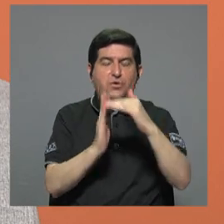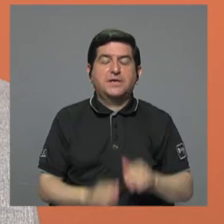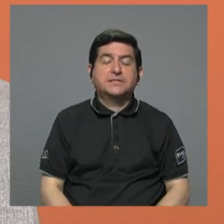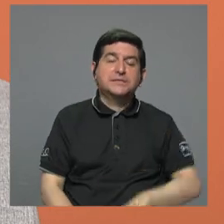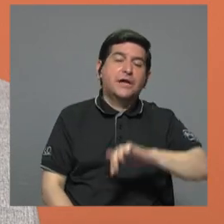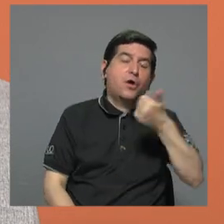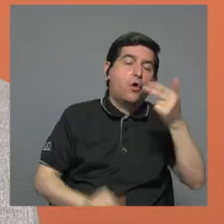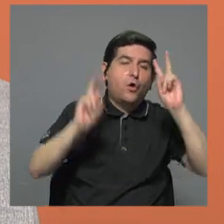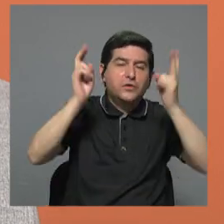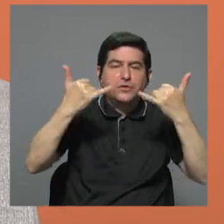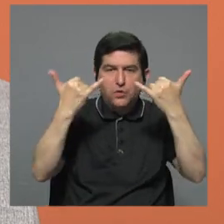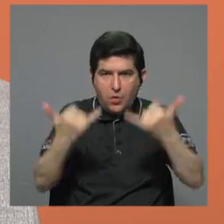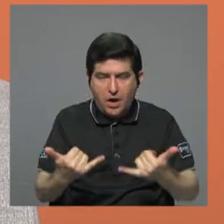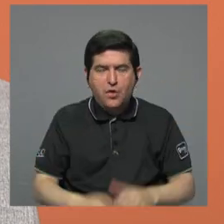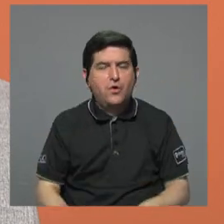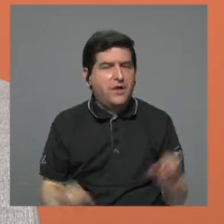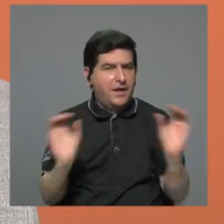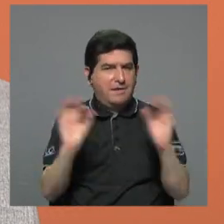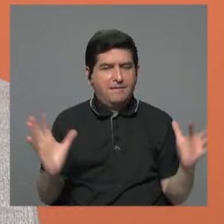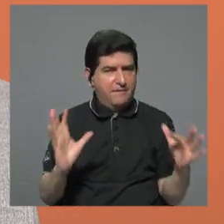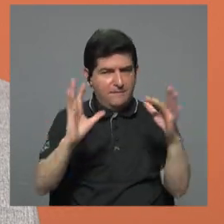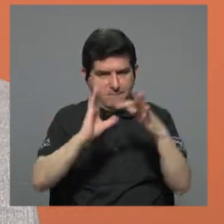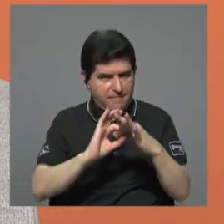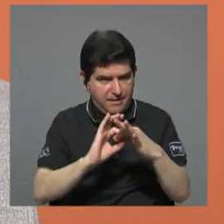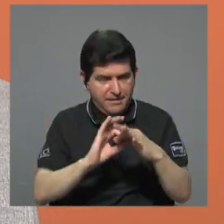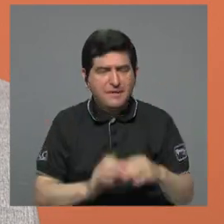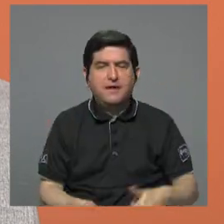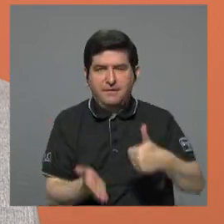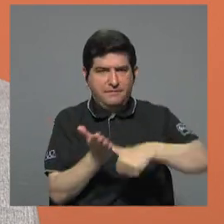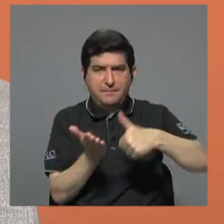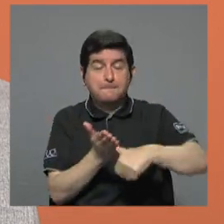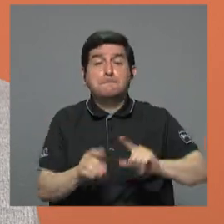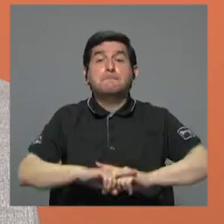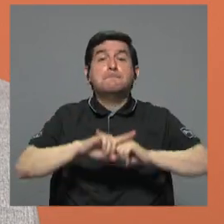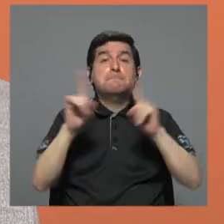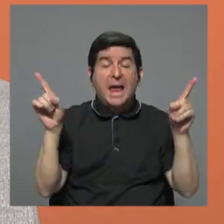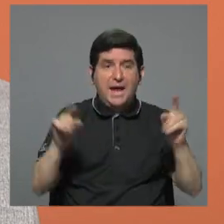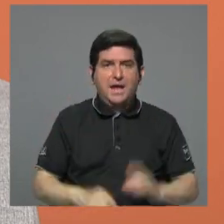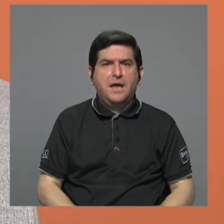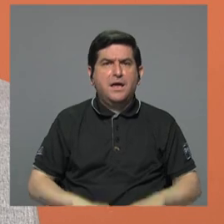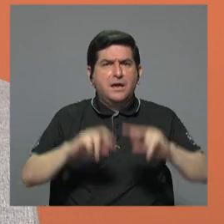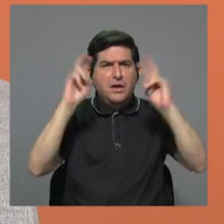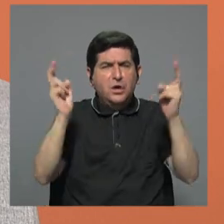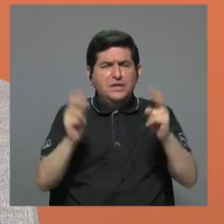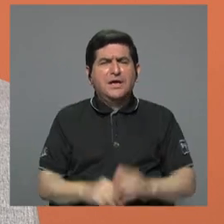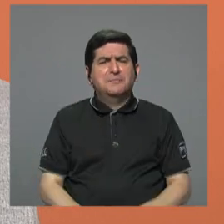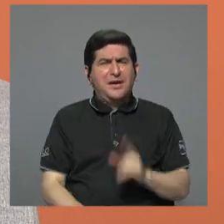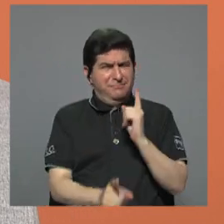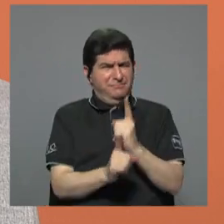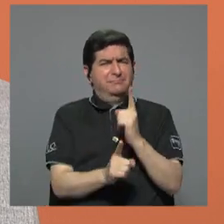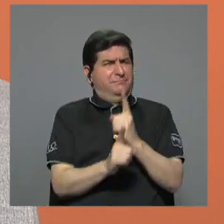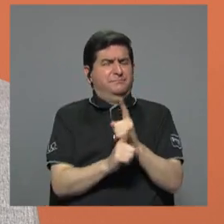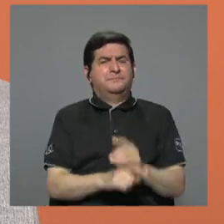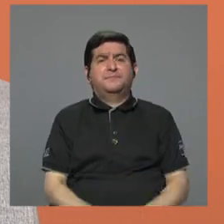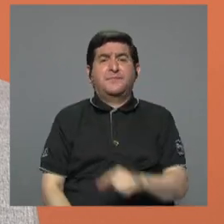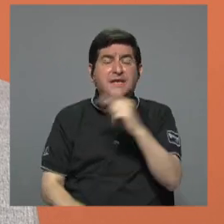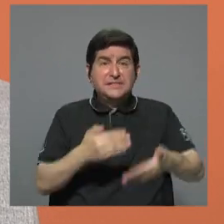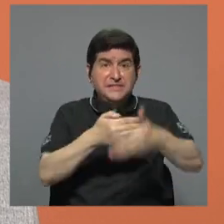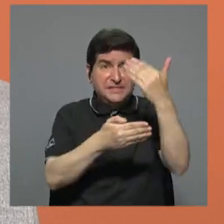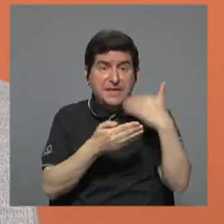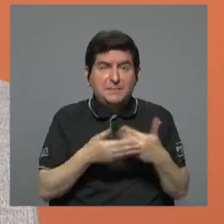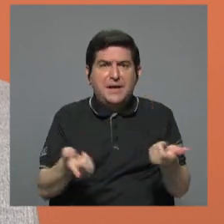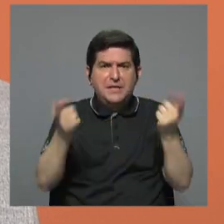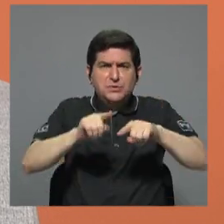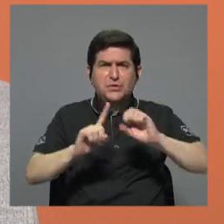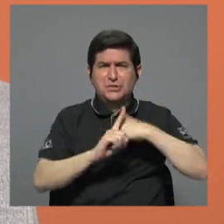a otro tema que este sí no tiene que ver con elecciones, pero por supuesto un tema muy pertinente y es que la semana pasada se